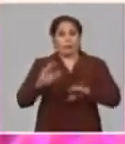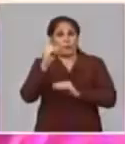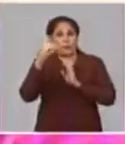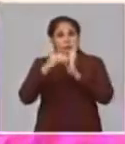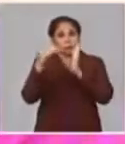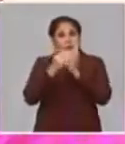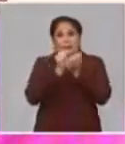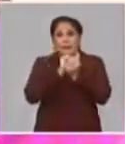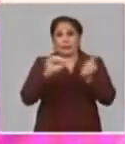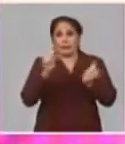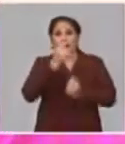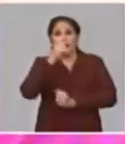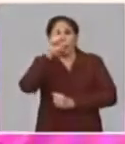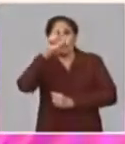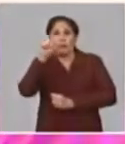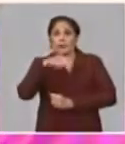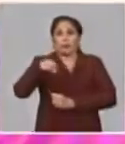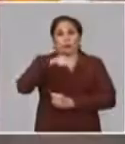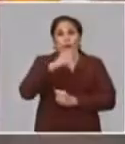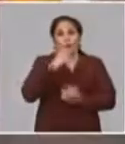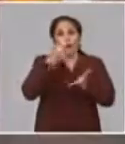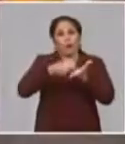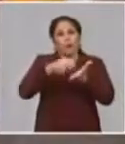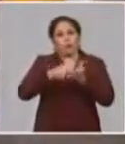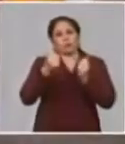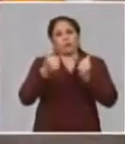una, liberar la farmacia para que todo el mundo compre.